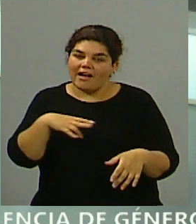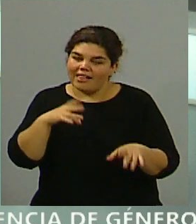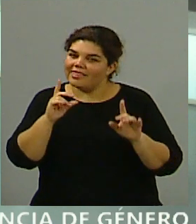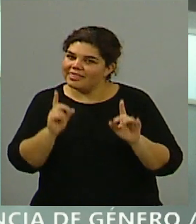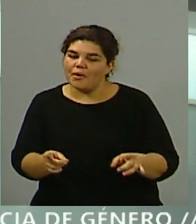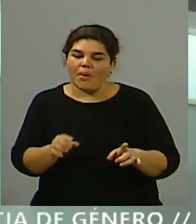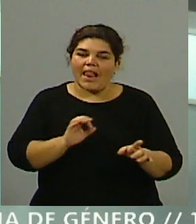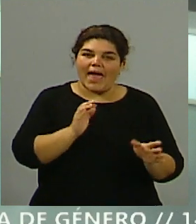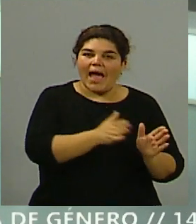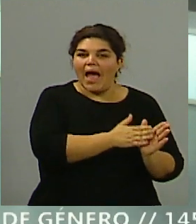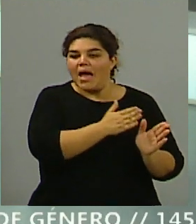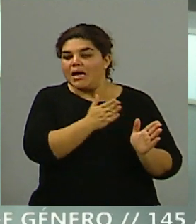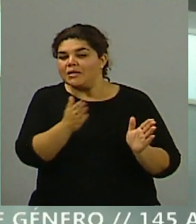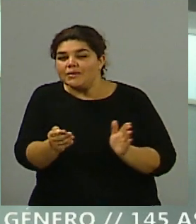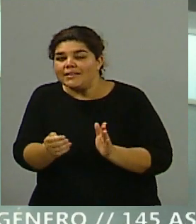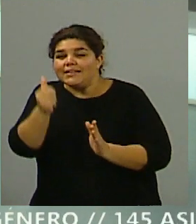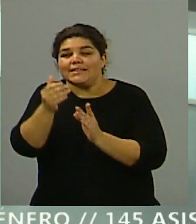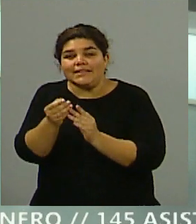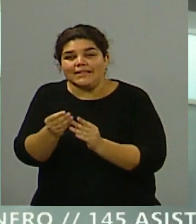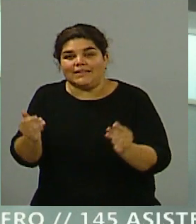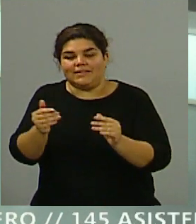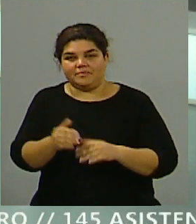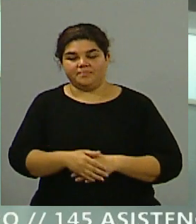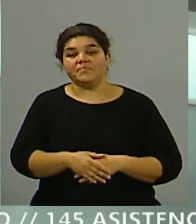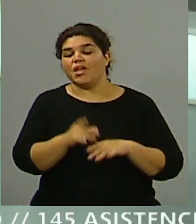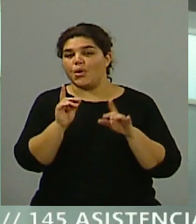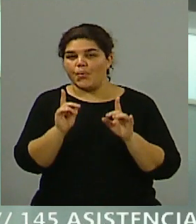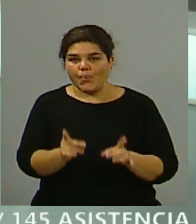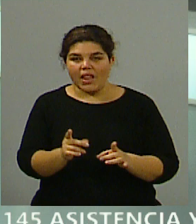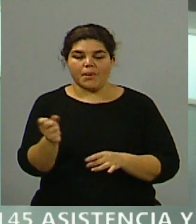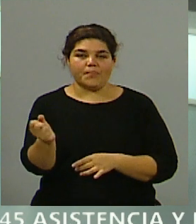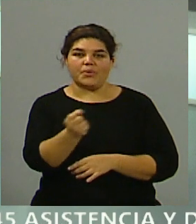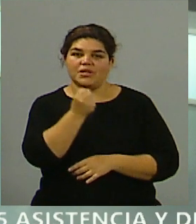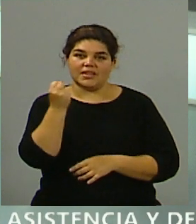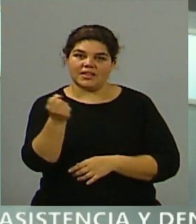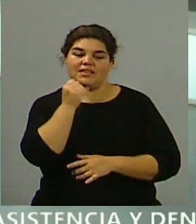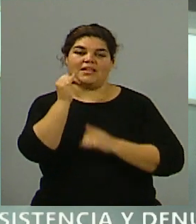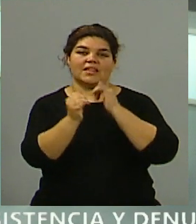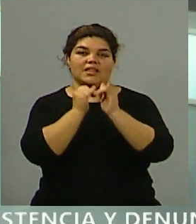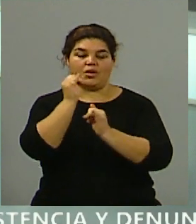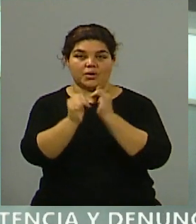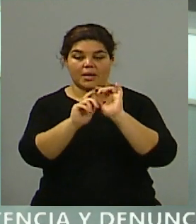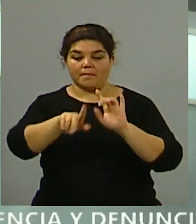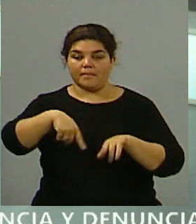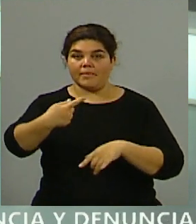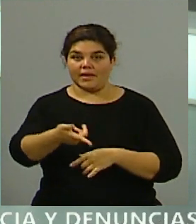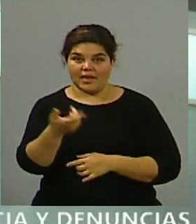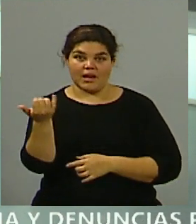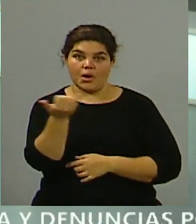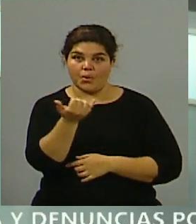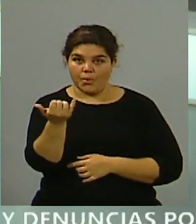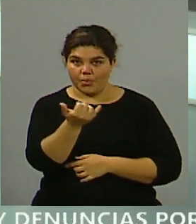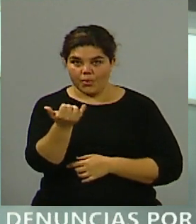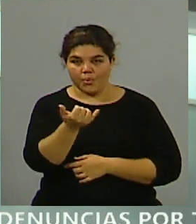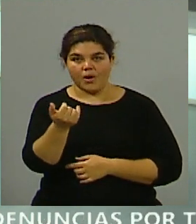del año. Pero bueno, no queremos dejar de destacar que mañana jueves justamente se va a